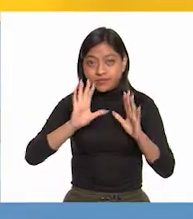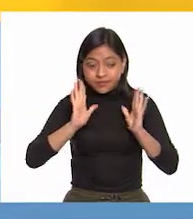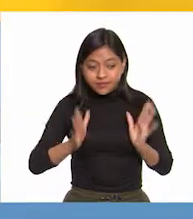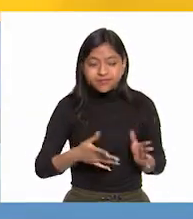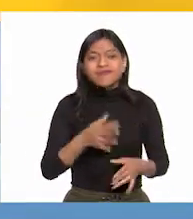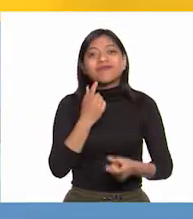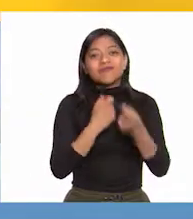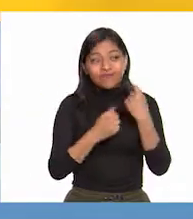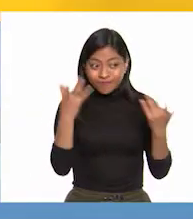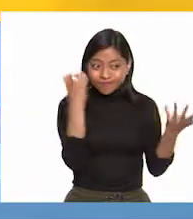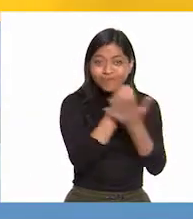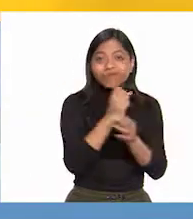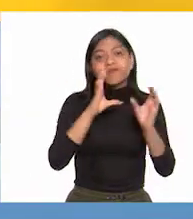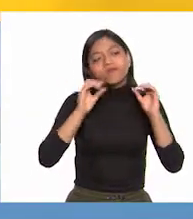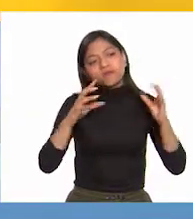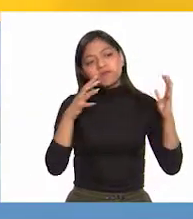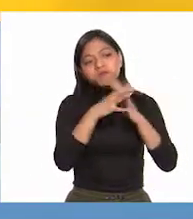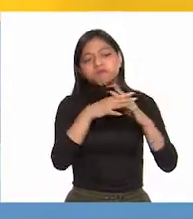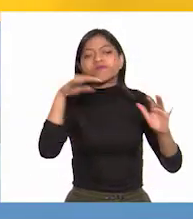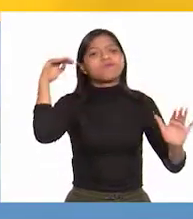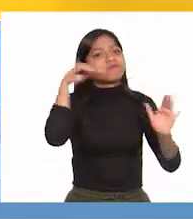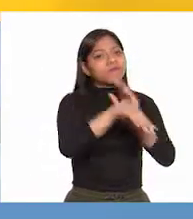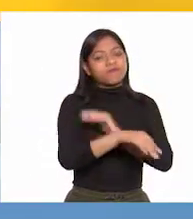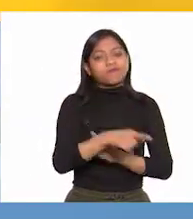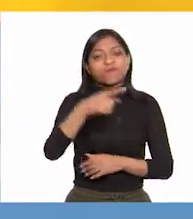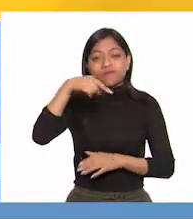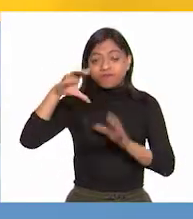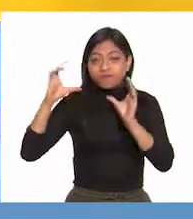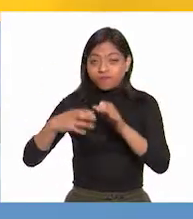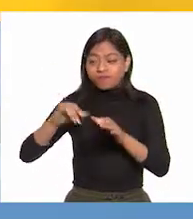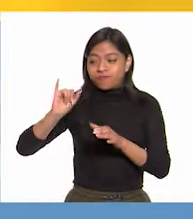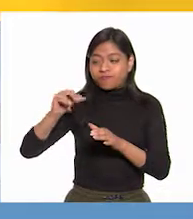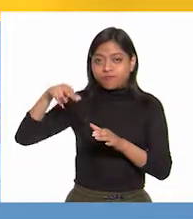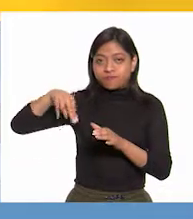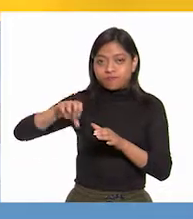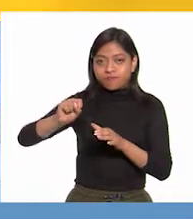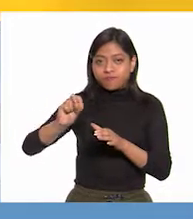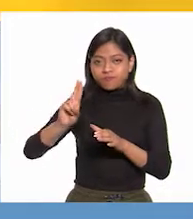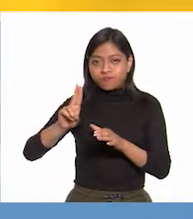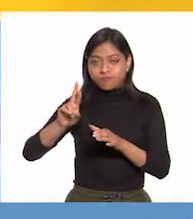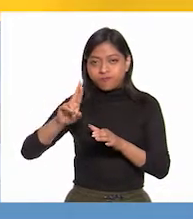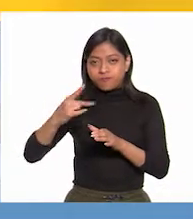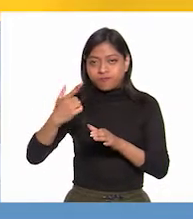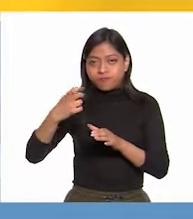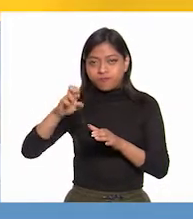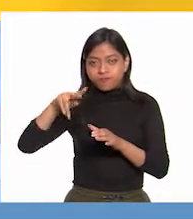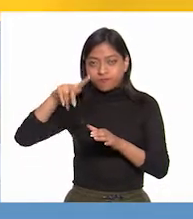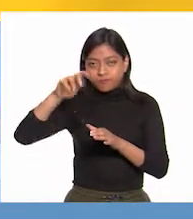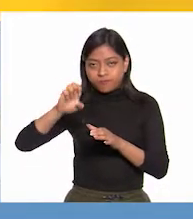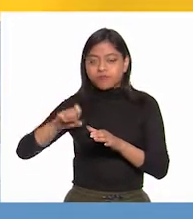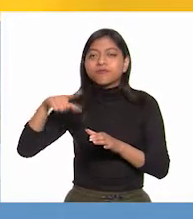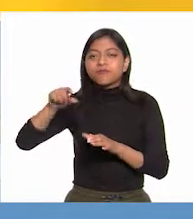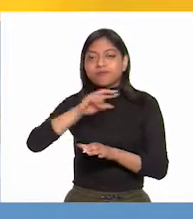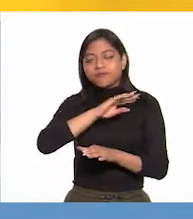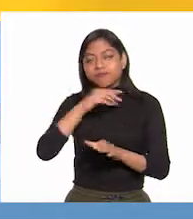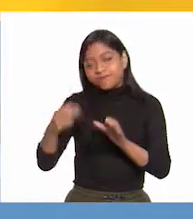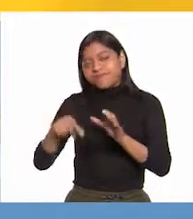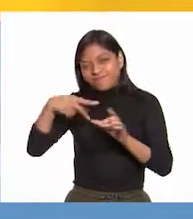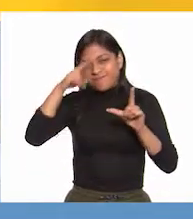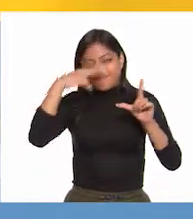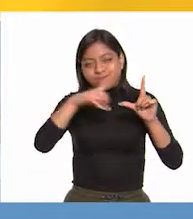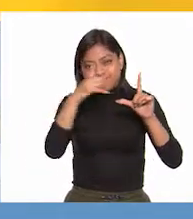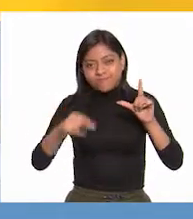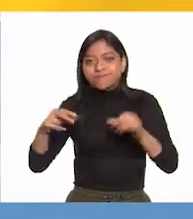y derrotas militares, el ejército insurgente comenzó a extenderse hacia el norte de la Nueva España. Sin embargo,